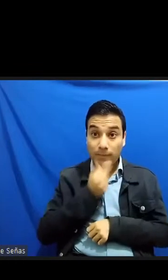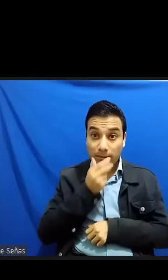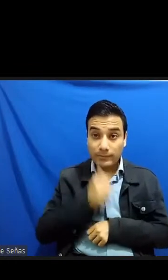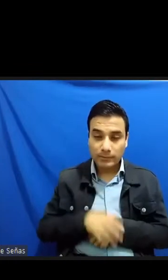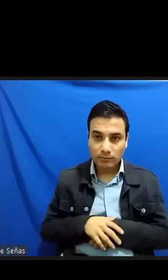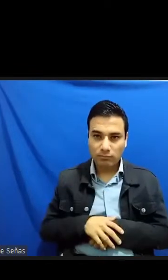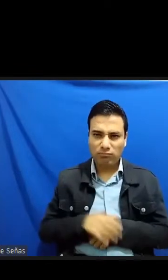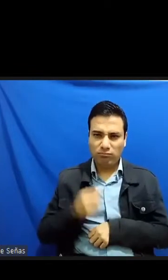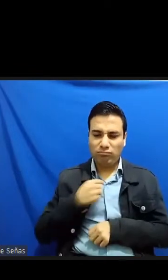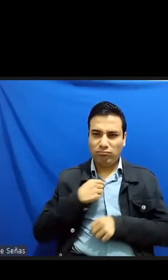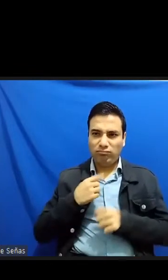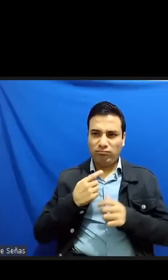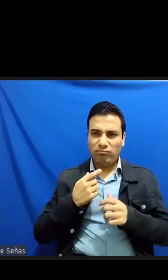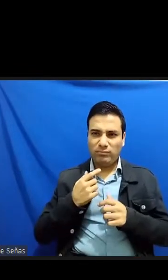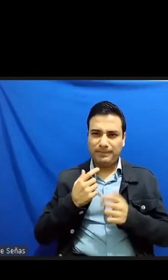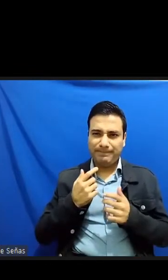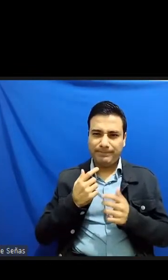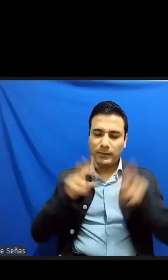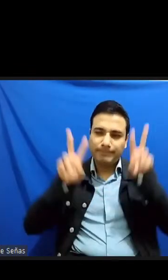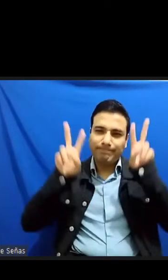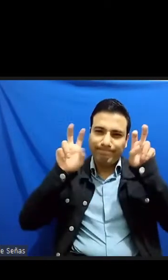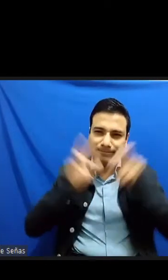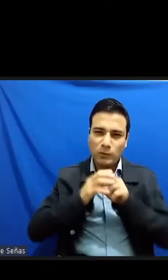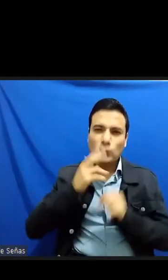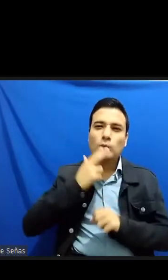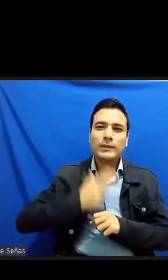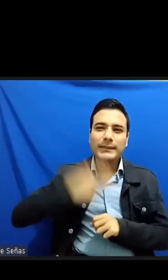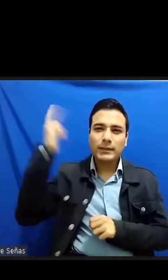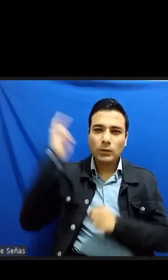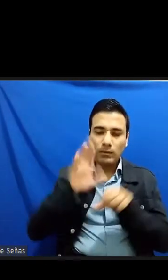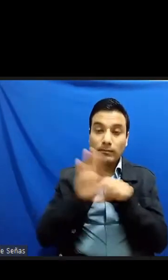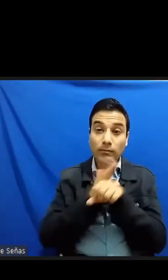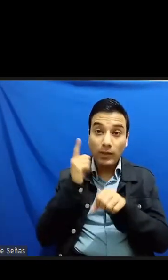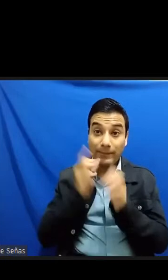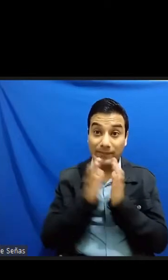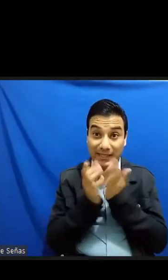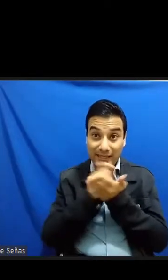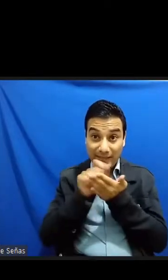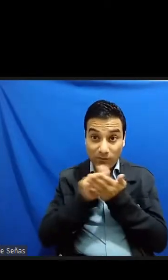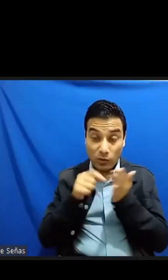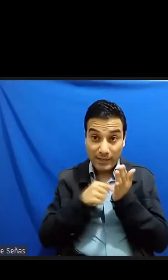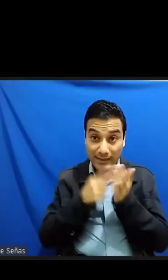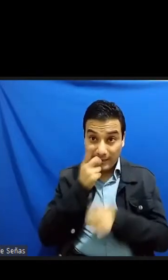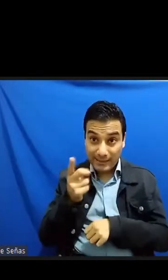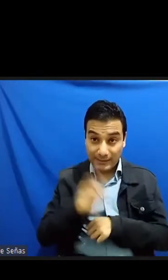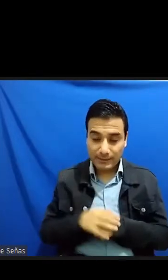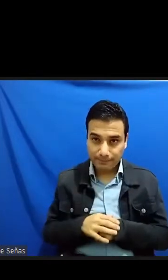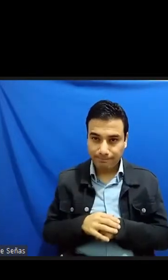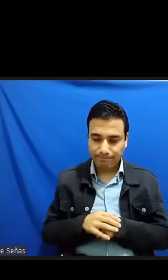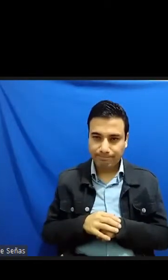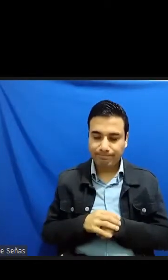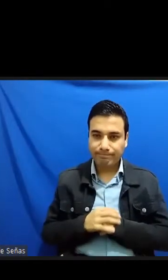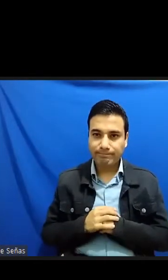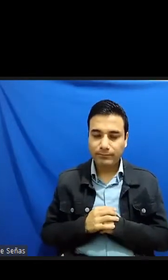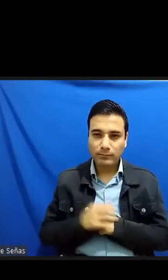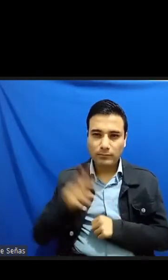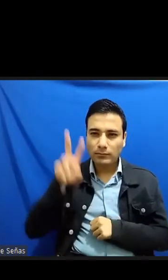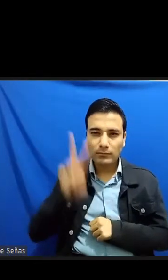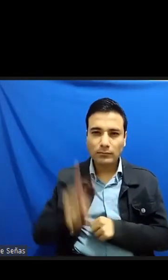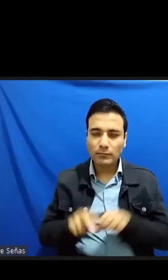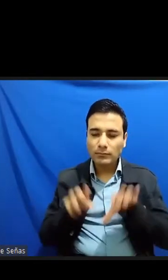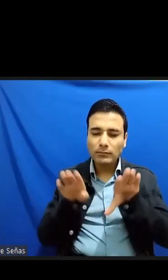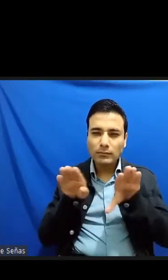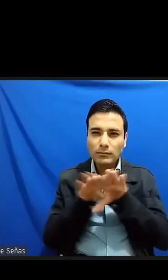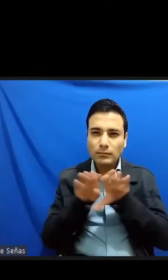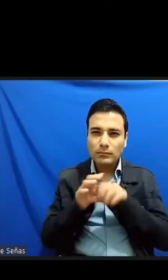público luego de escribir un libro donde ponía en primer plano la imposibilidad de llegar a una solución